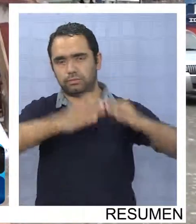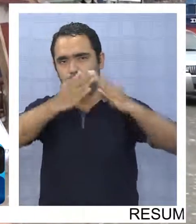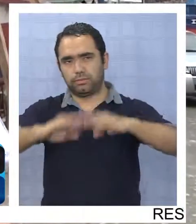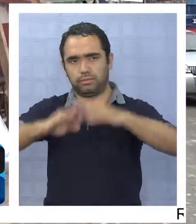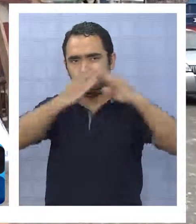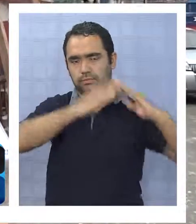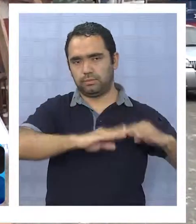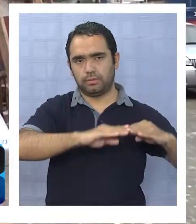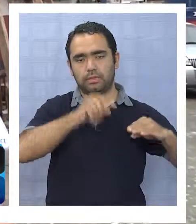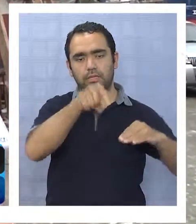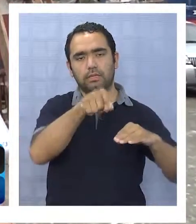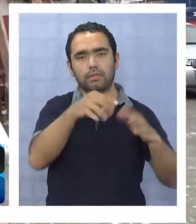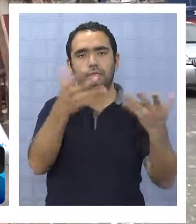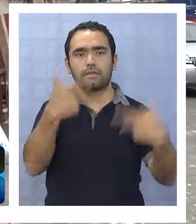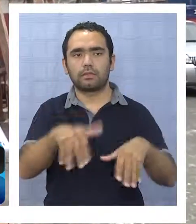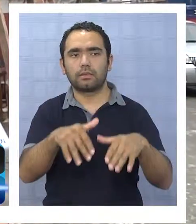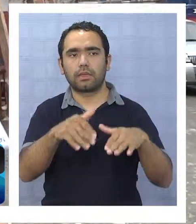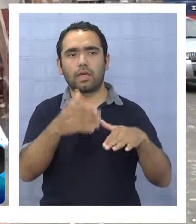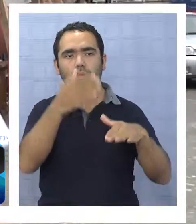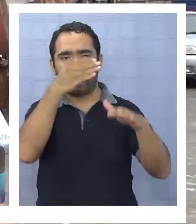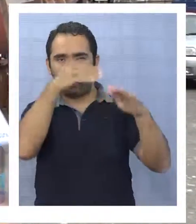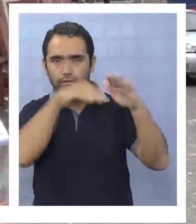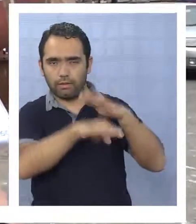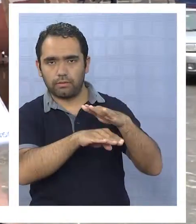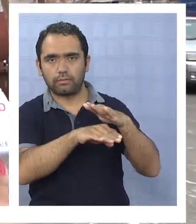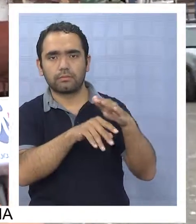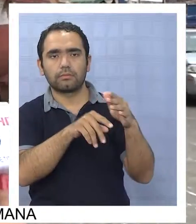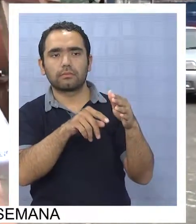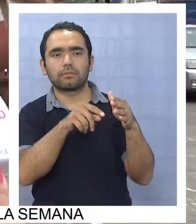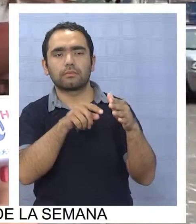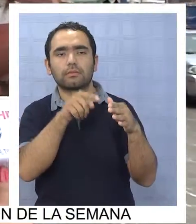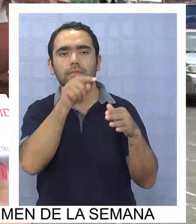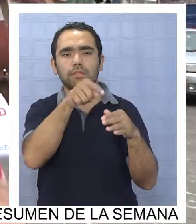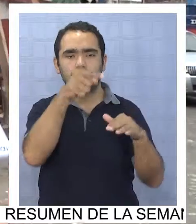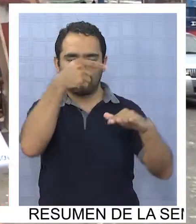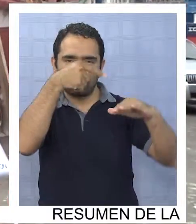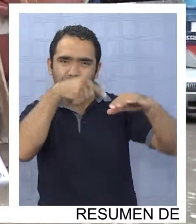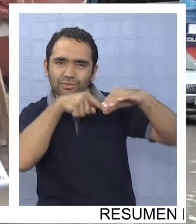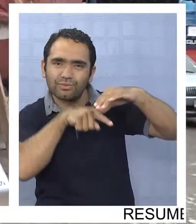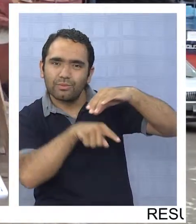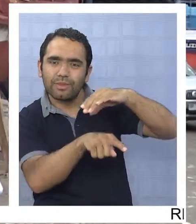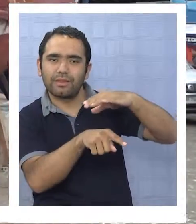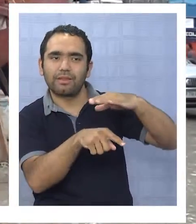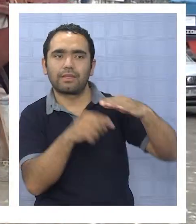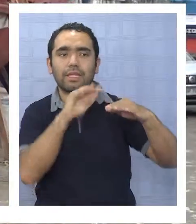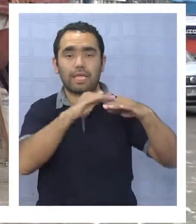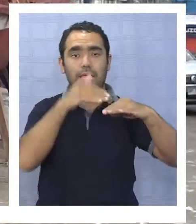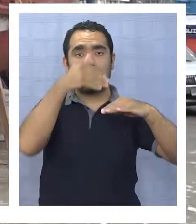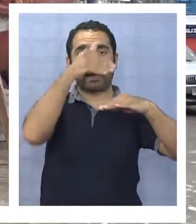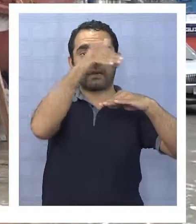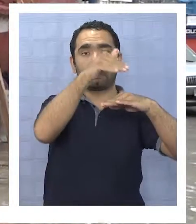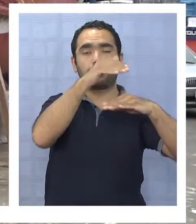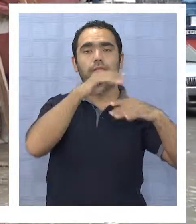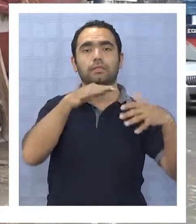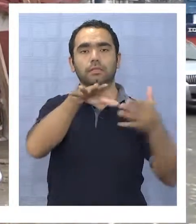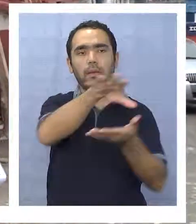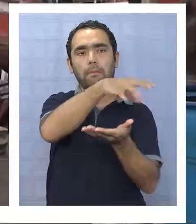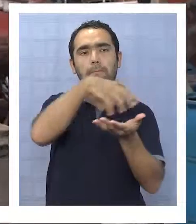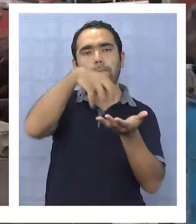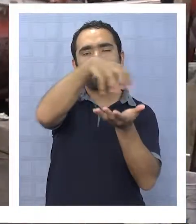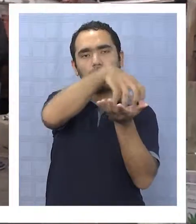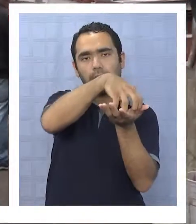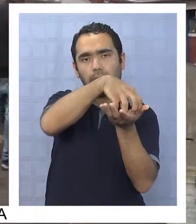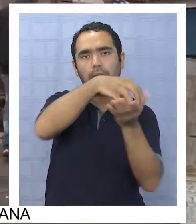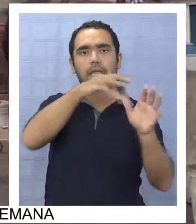se corren a un segundo plano abajo, como en subterráneo así. Y arriba ya vienen plazoletas con